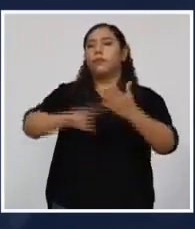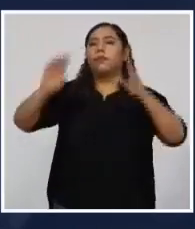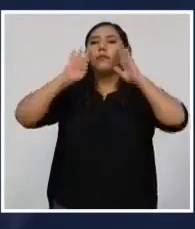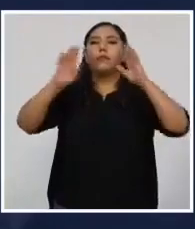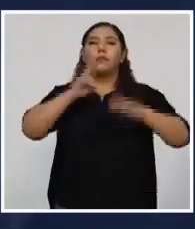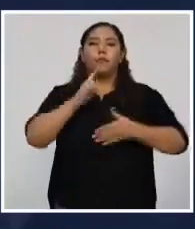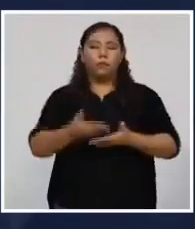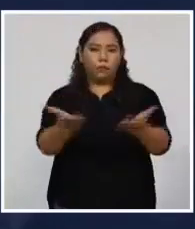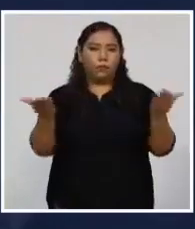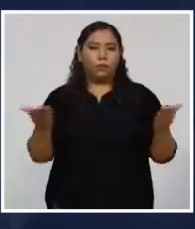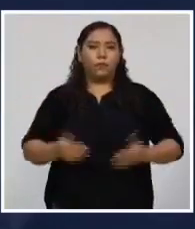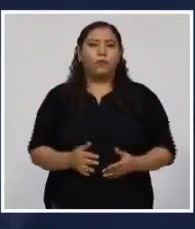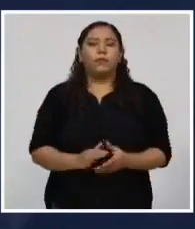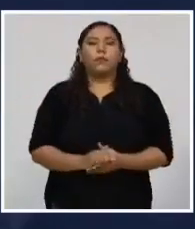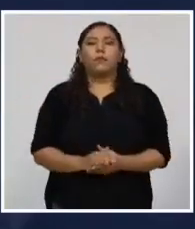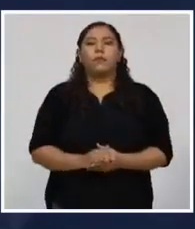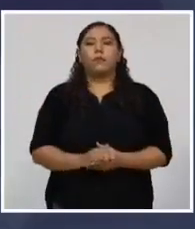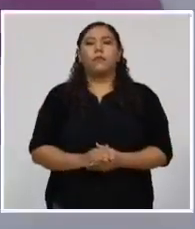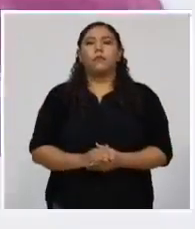bendiga, Honduras.